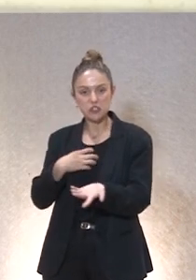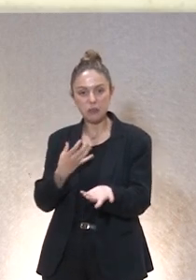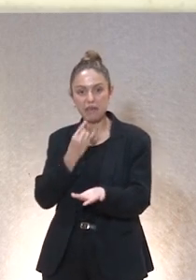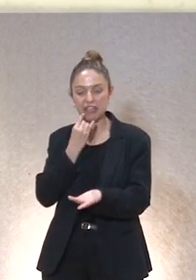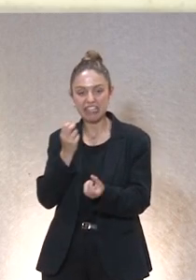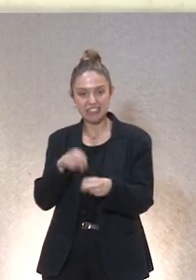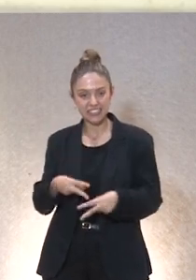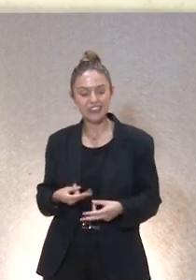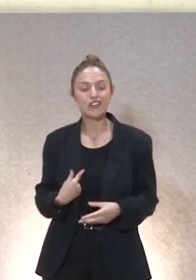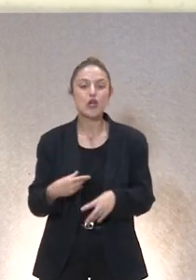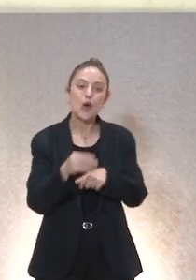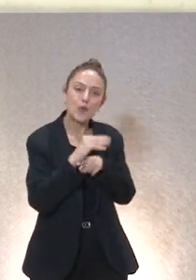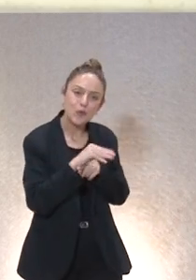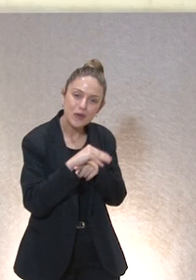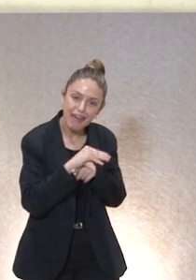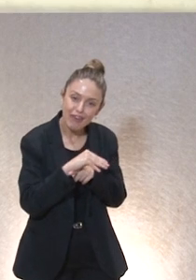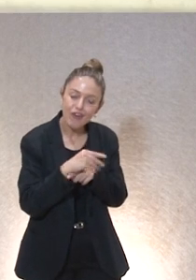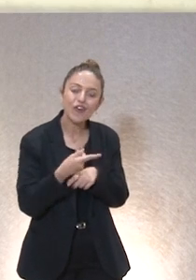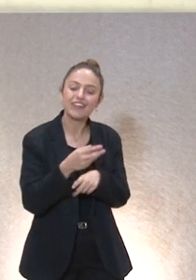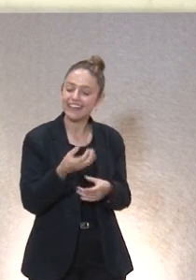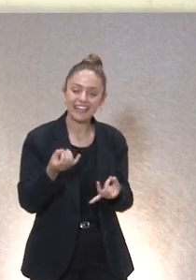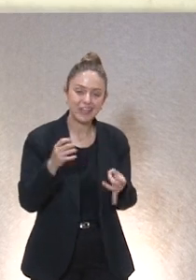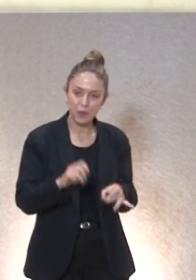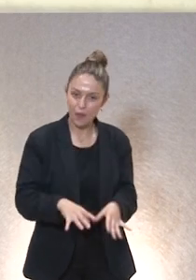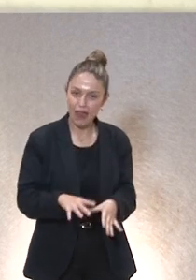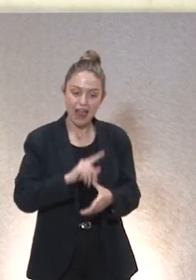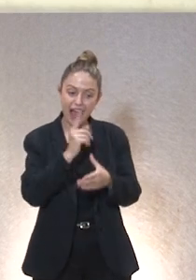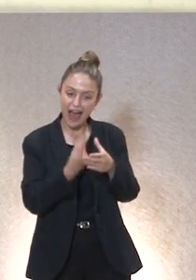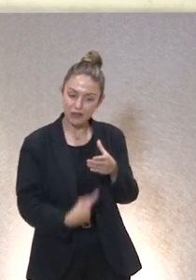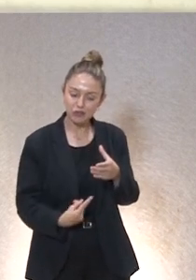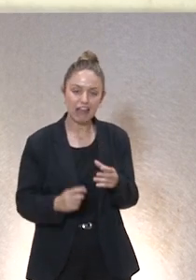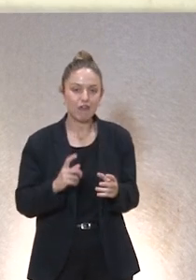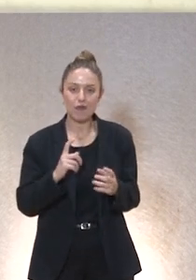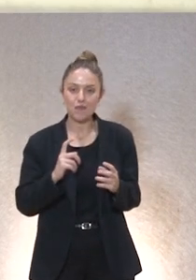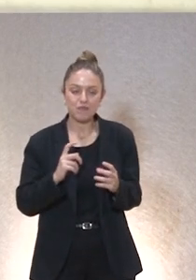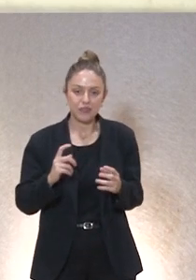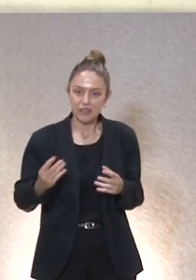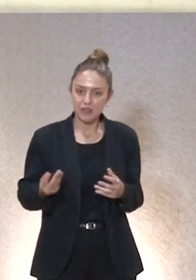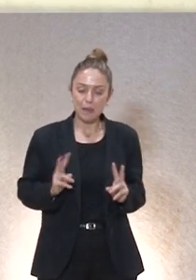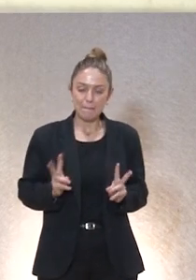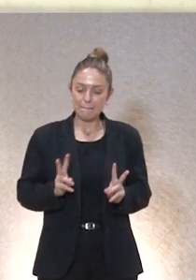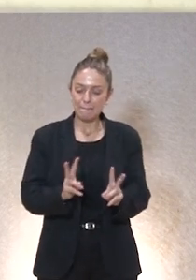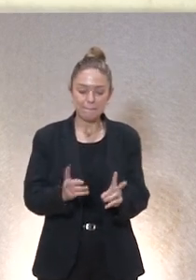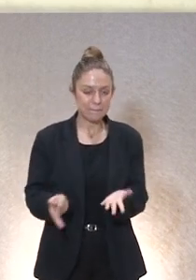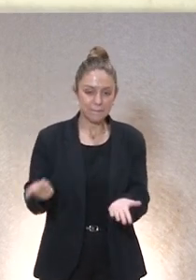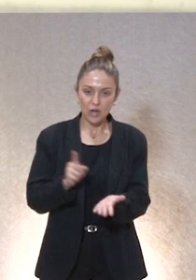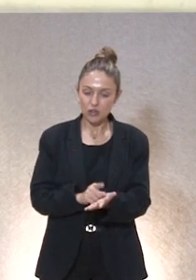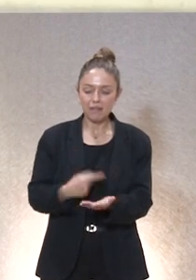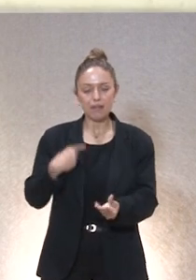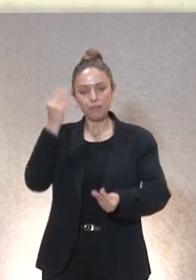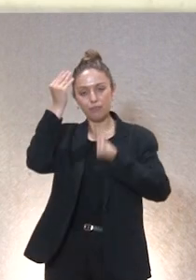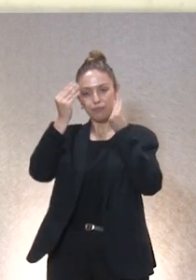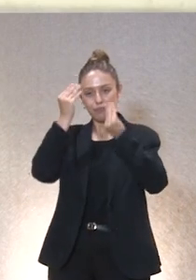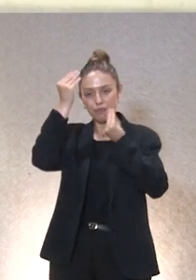el cuidador necesita recargar las baterías necesita ser sustituido por otro cuidador necesita plantearse la pregunta